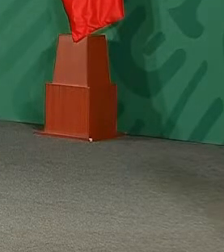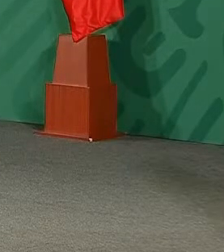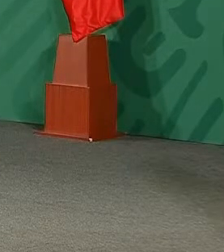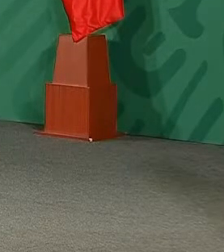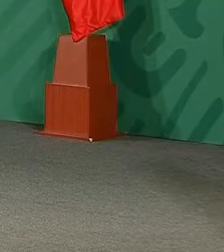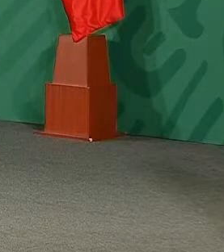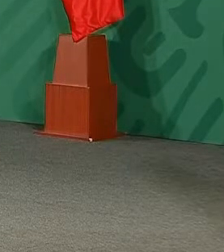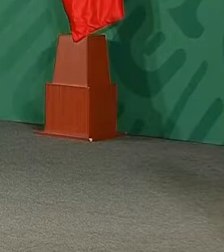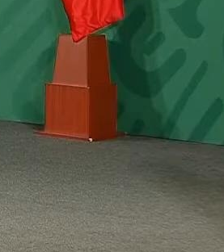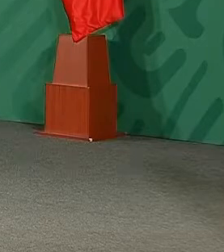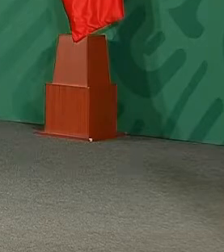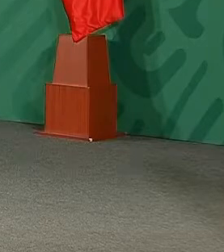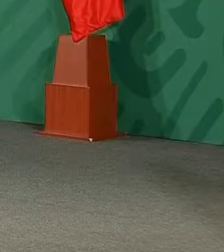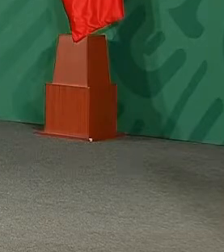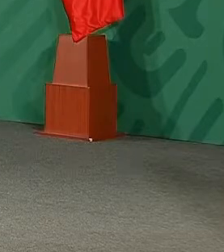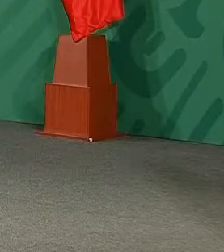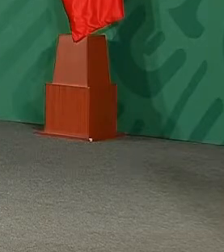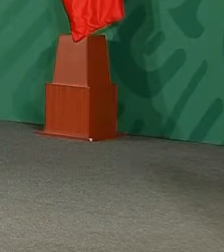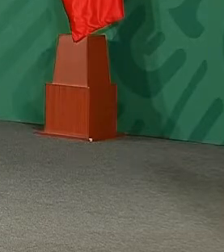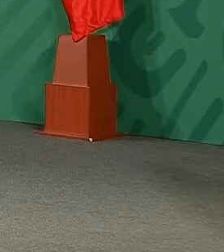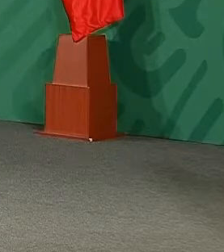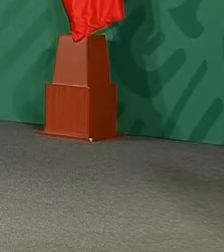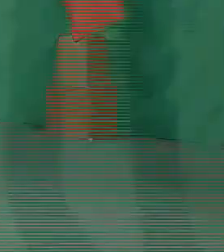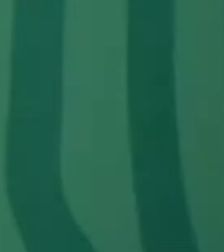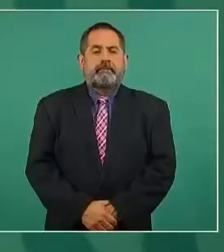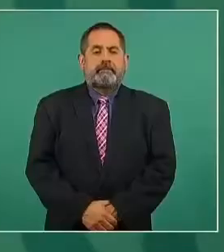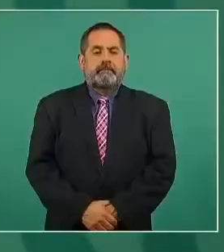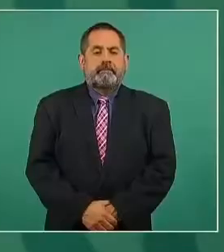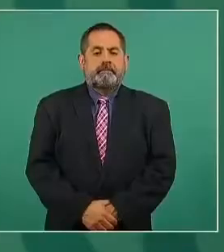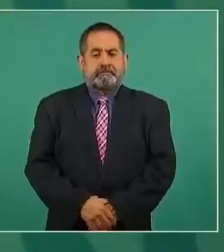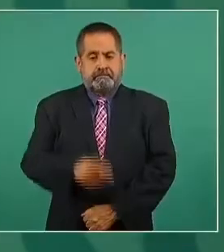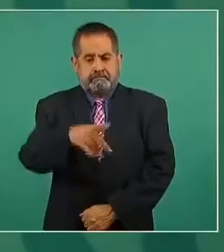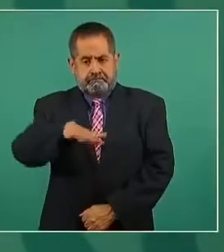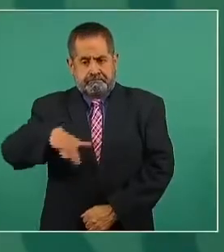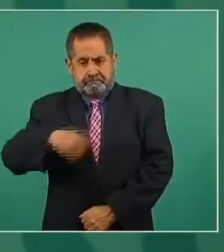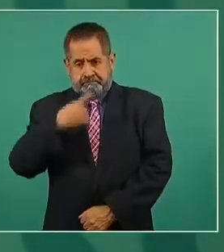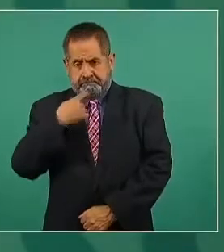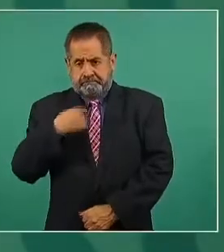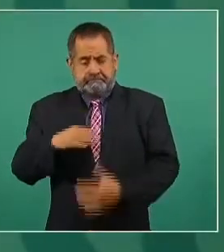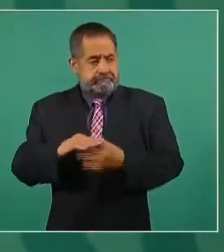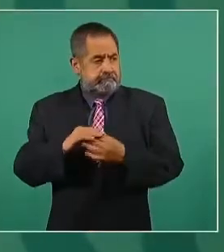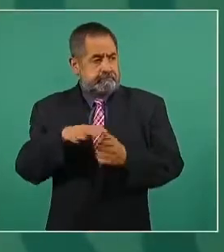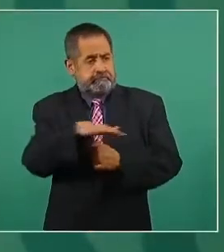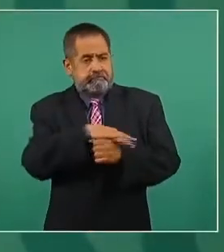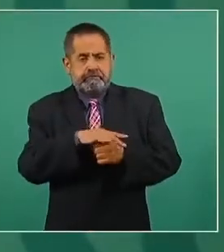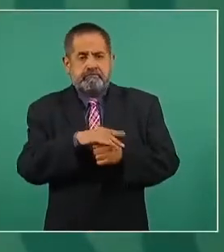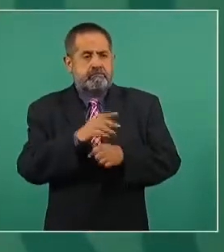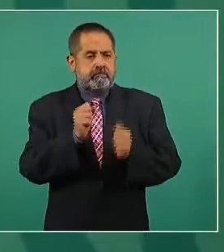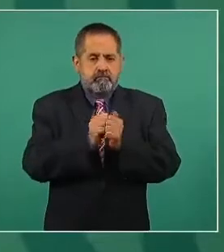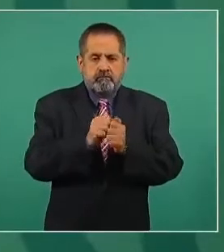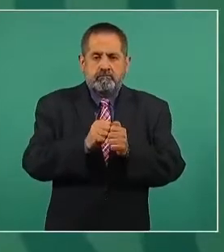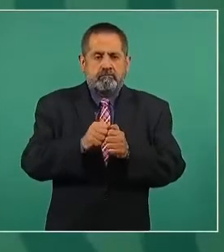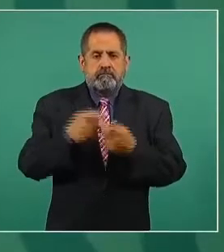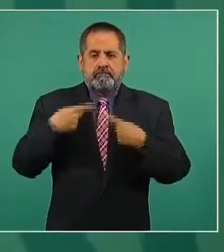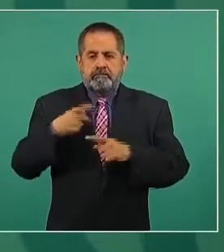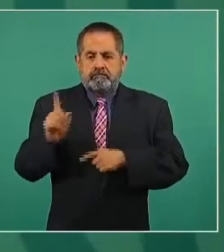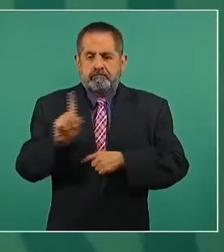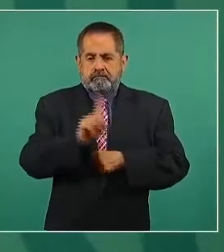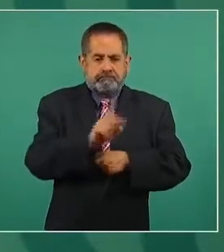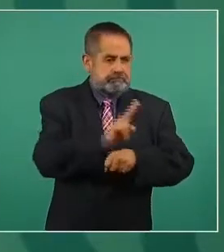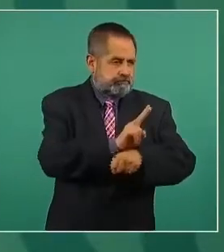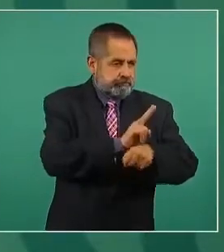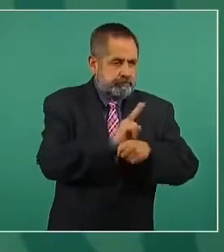a los trabajadores, lo que planteas, de que haya supervisión, la no repetición de estos